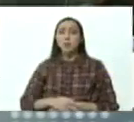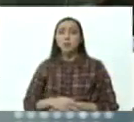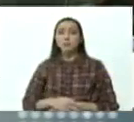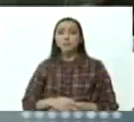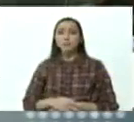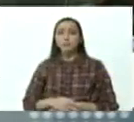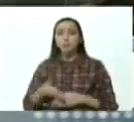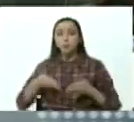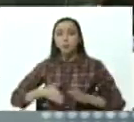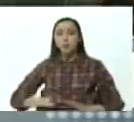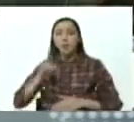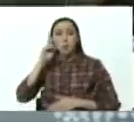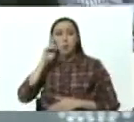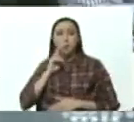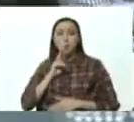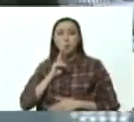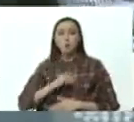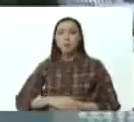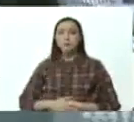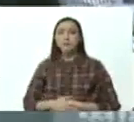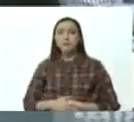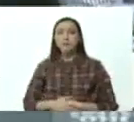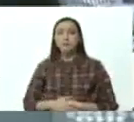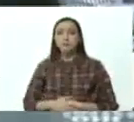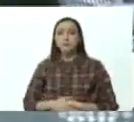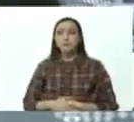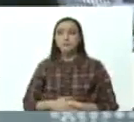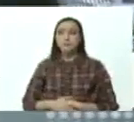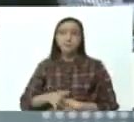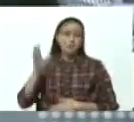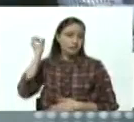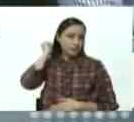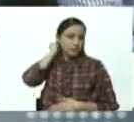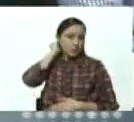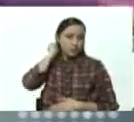en la patria de Francisco de Miranda,